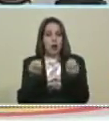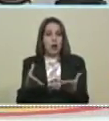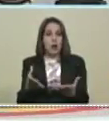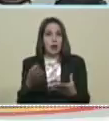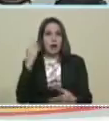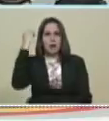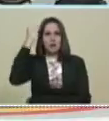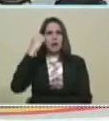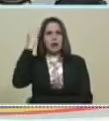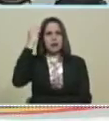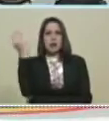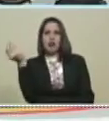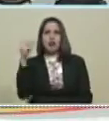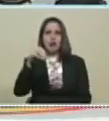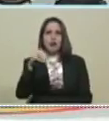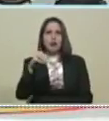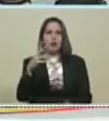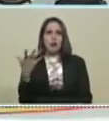Pensando